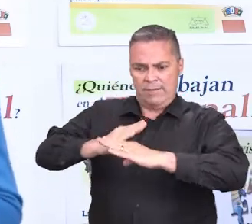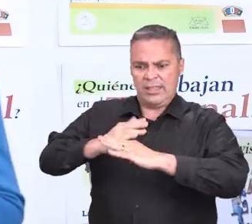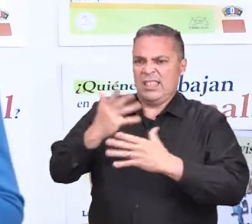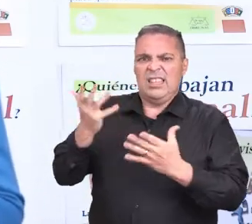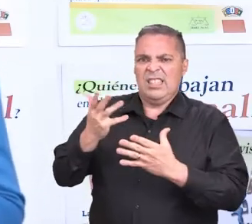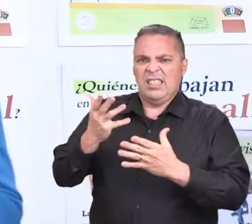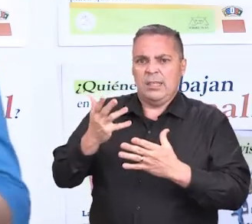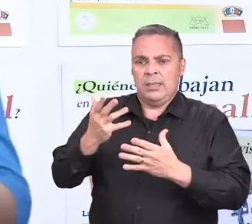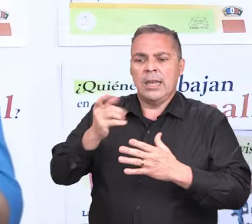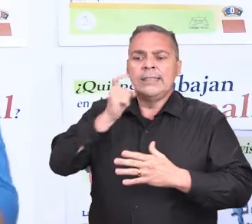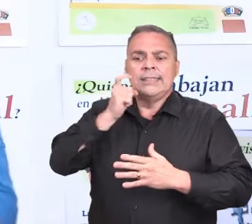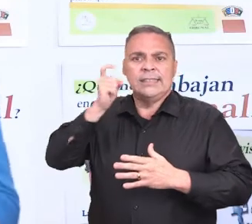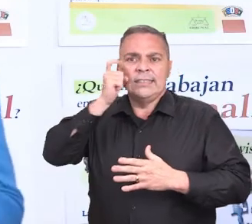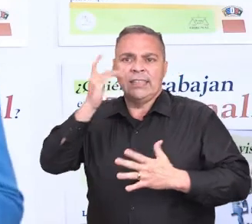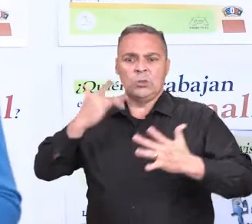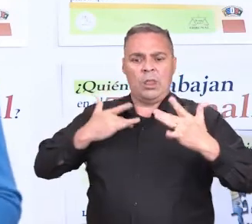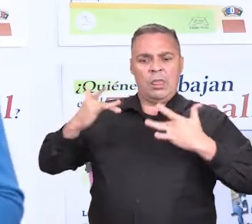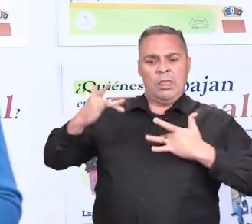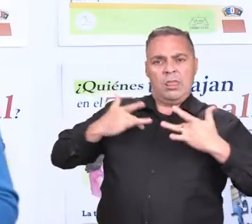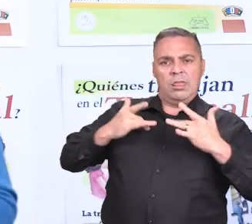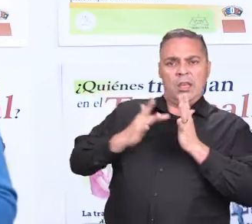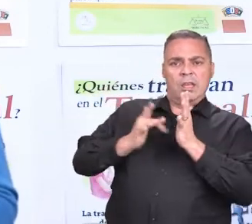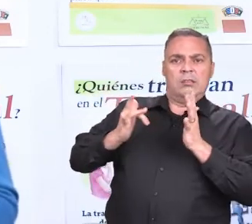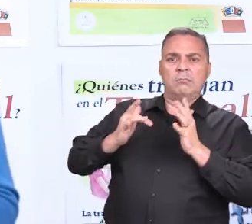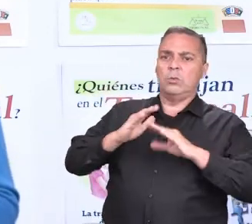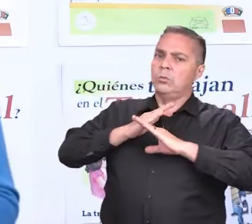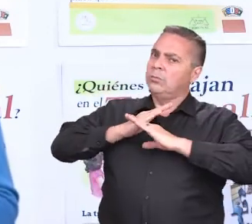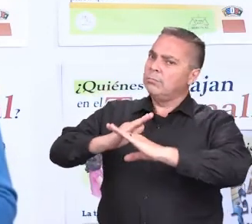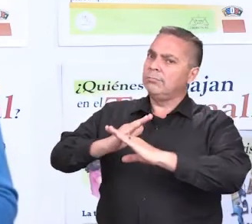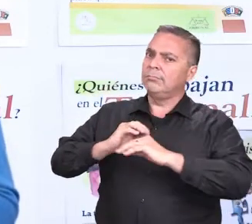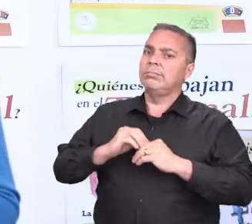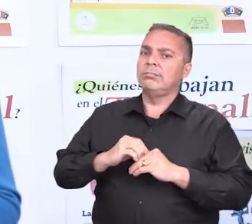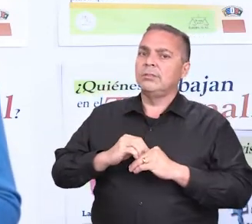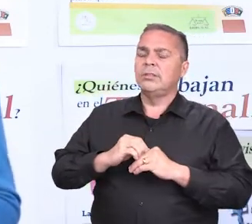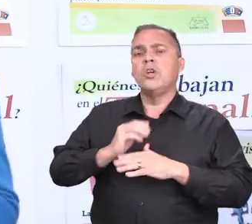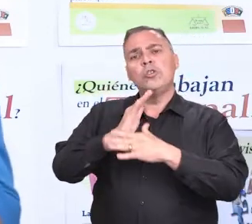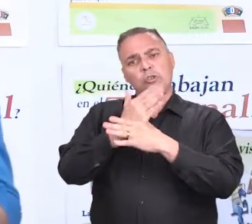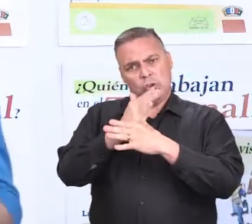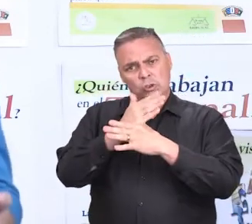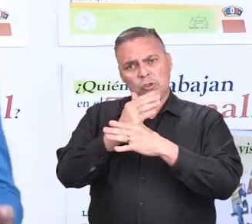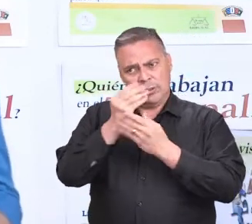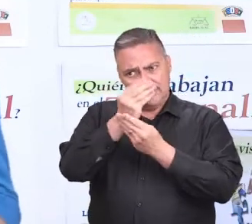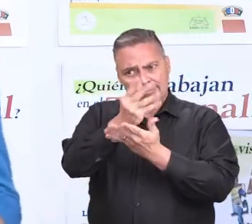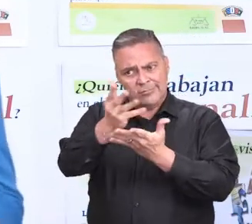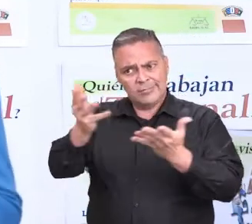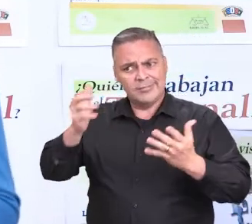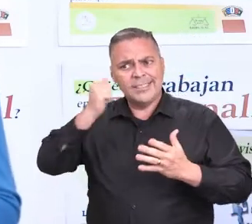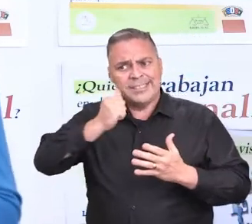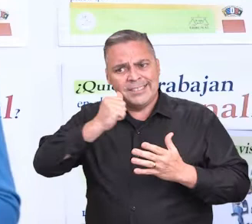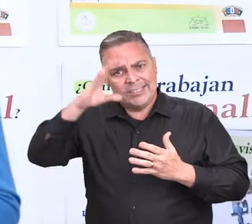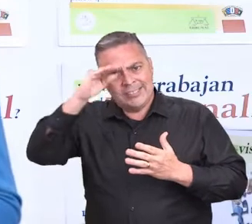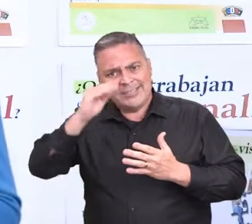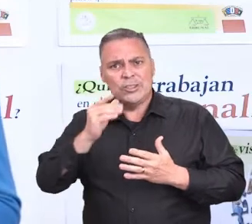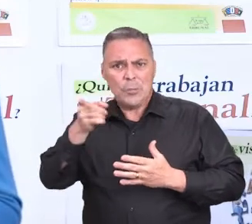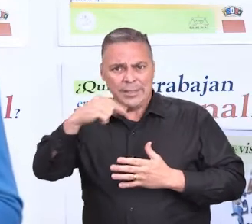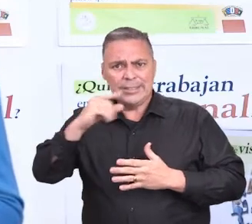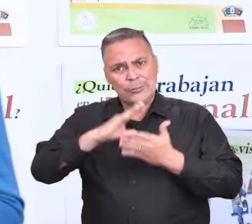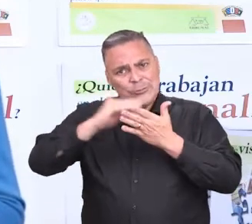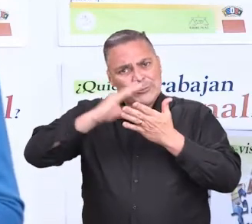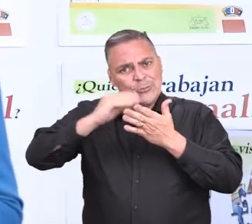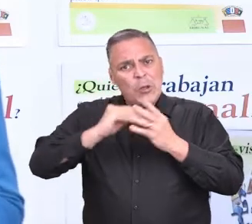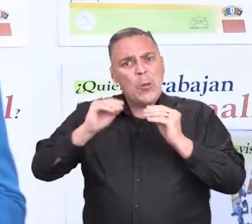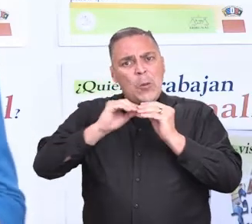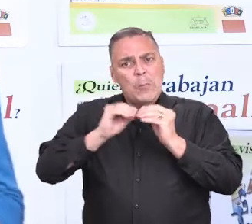sexual infantil. Te invitamos a compartir esta serie de videos con los niños y niñas para que conozcan más sobre el espacio